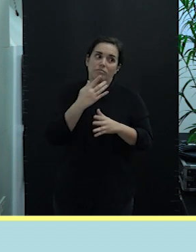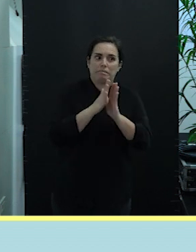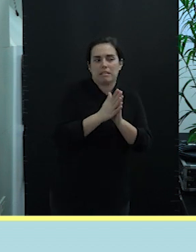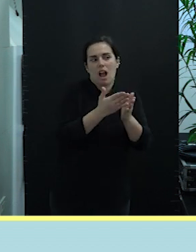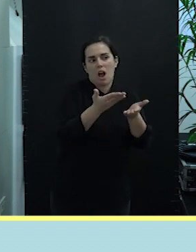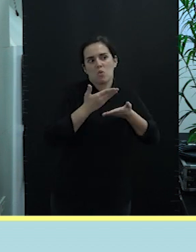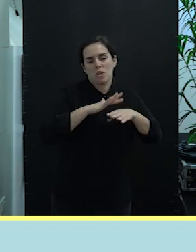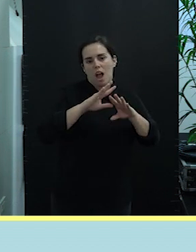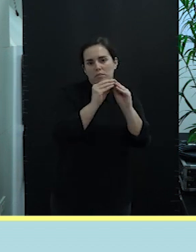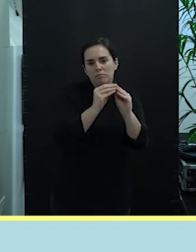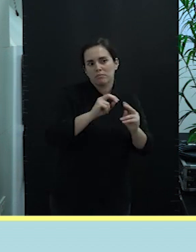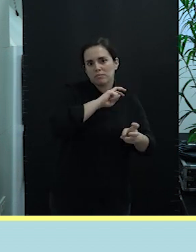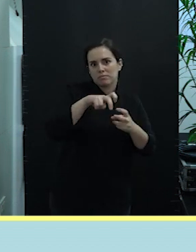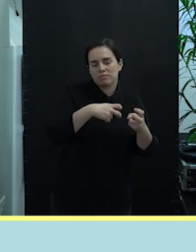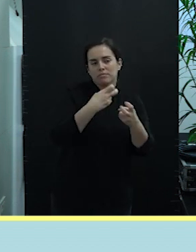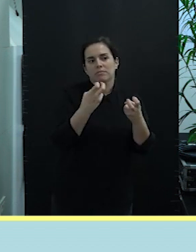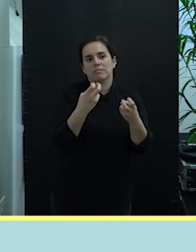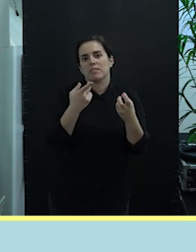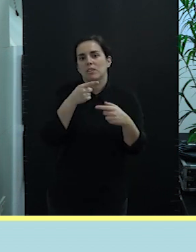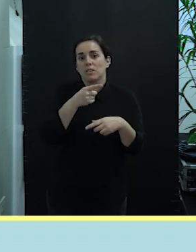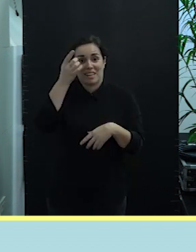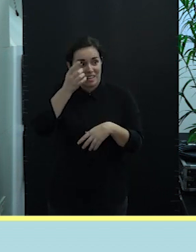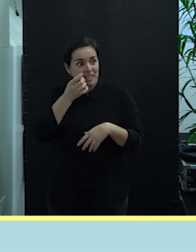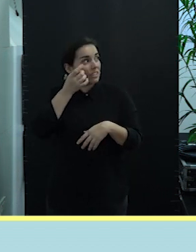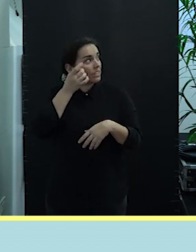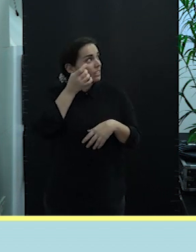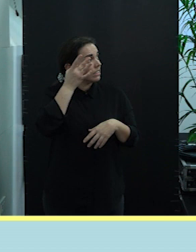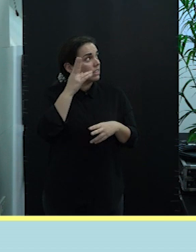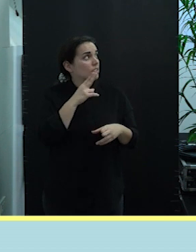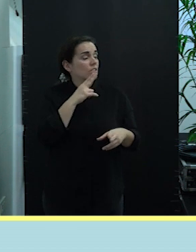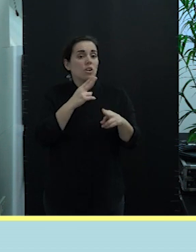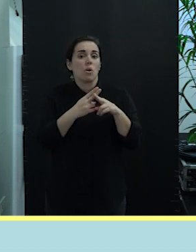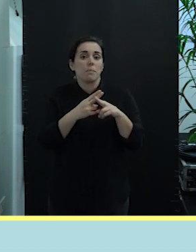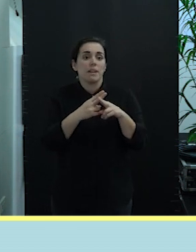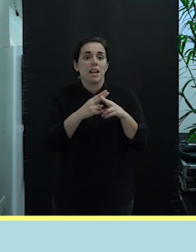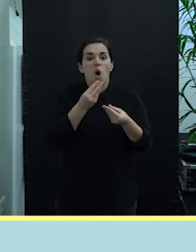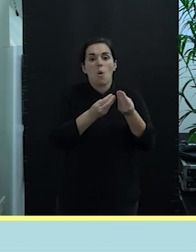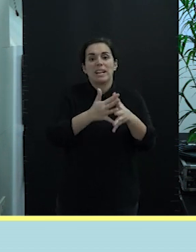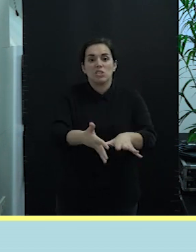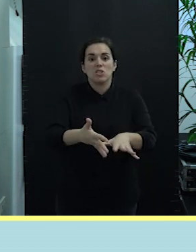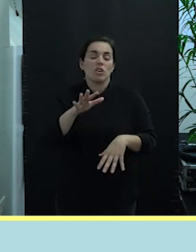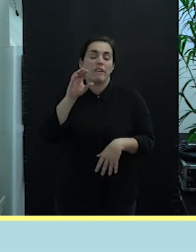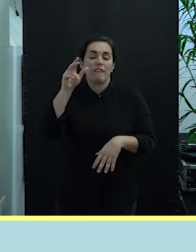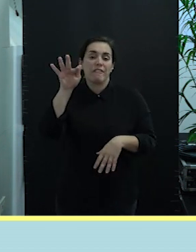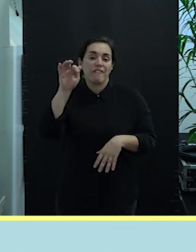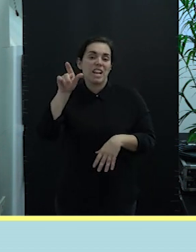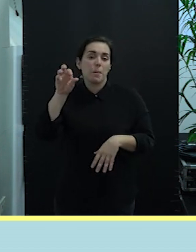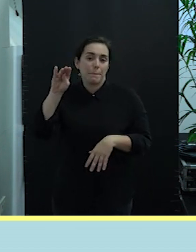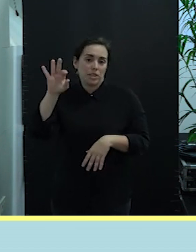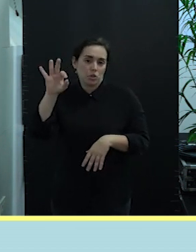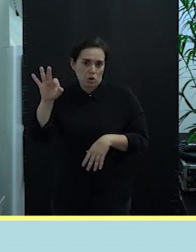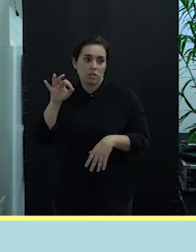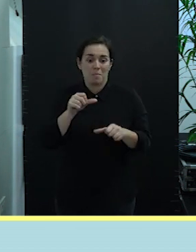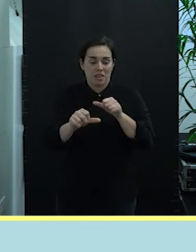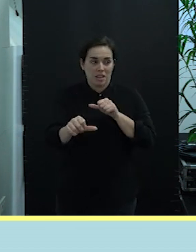Entonces le dimos a esta iniciativa el nombre de Operación Felipito y a partir de ahí nos pusimos manos a la obra